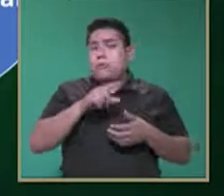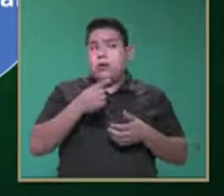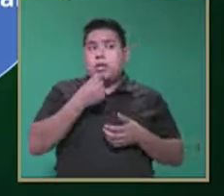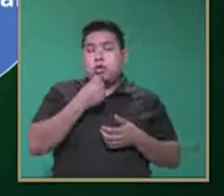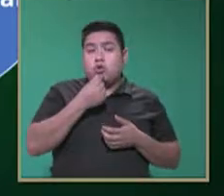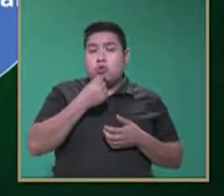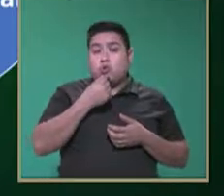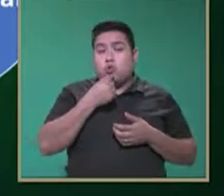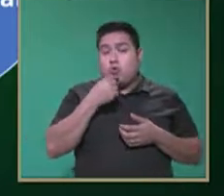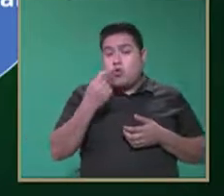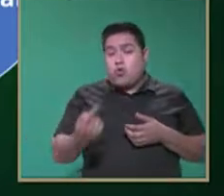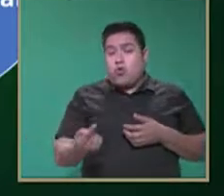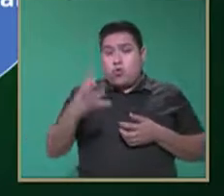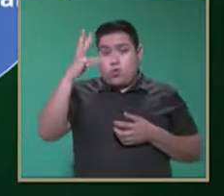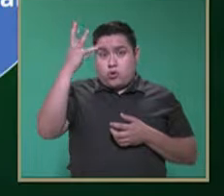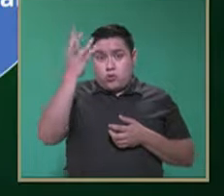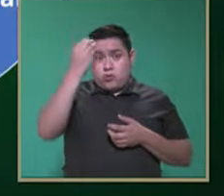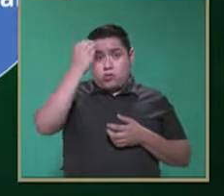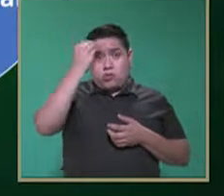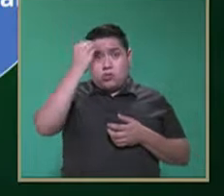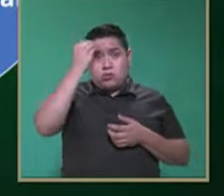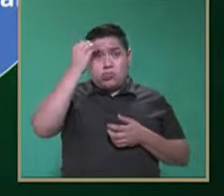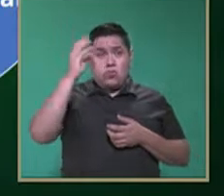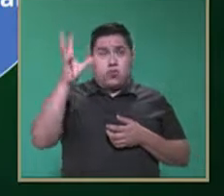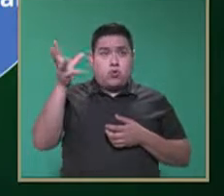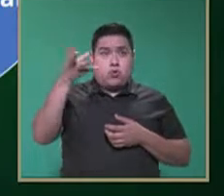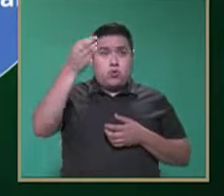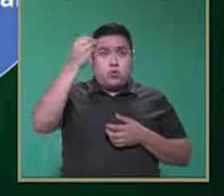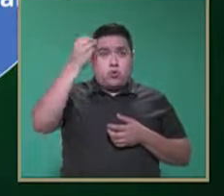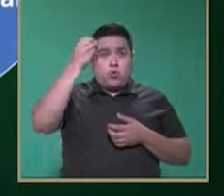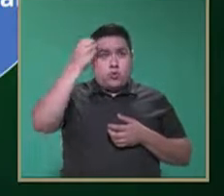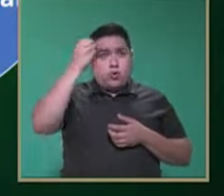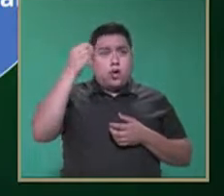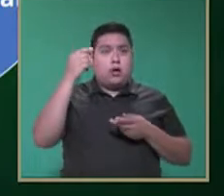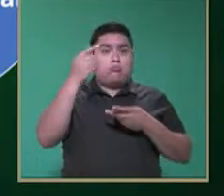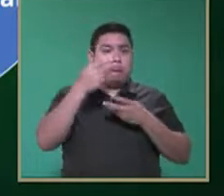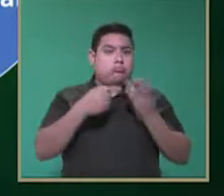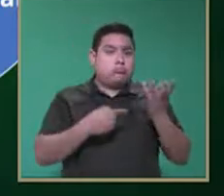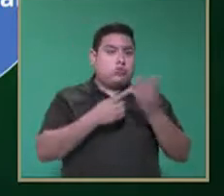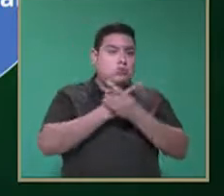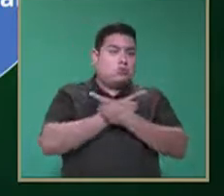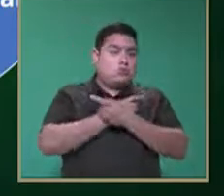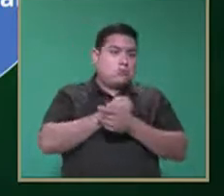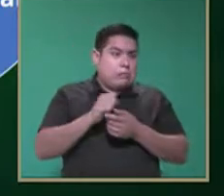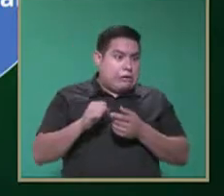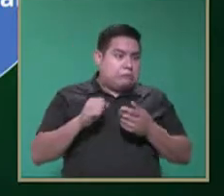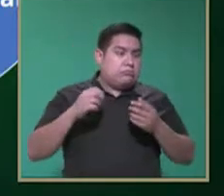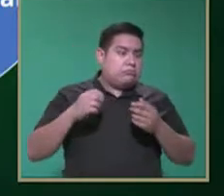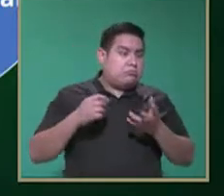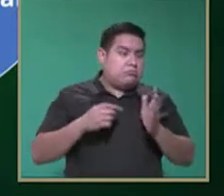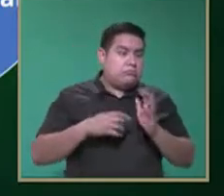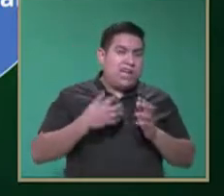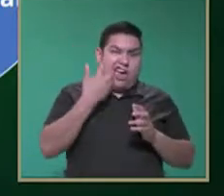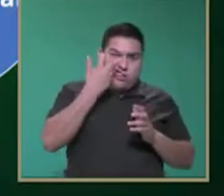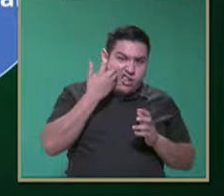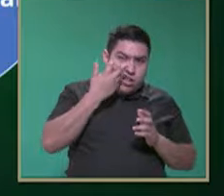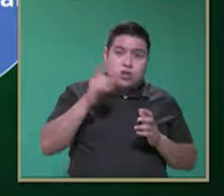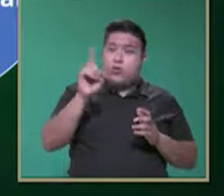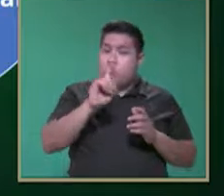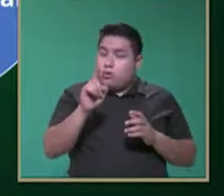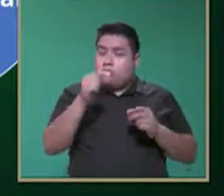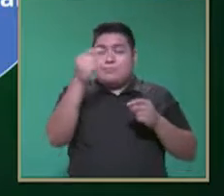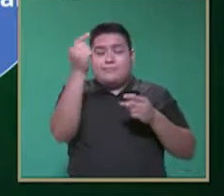situación de TEA quiera él estar manifestando estas conductas. Son precisamente síntomas e